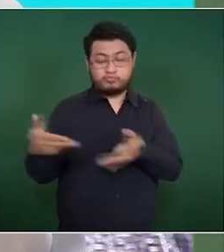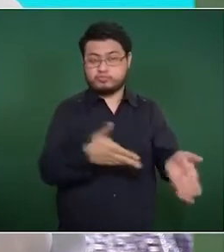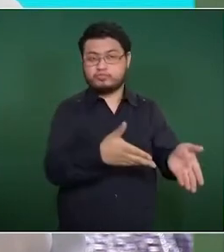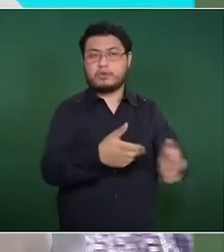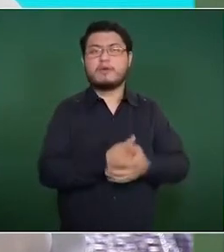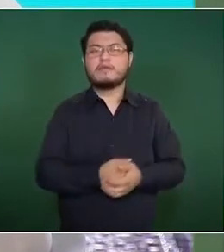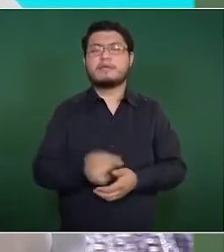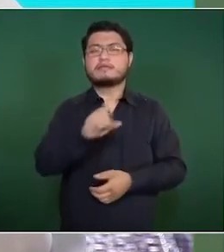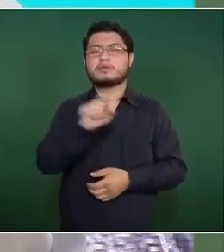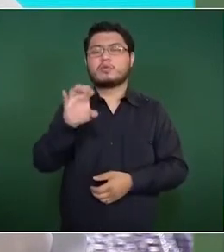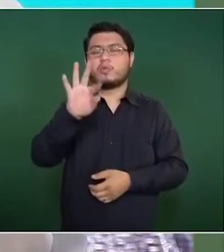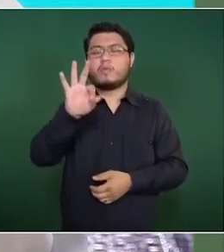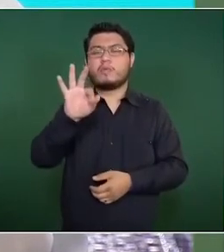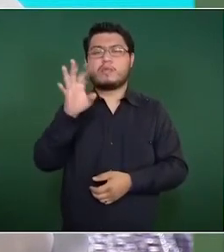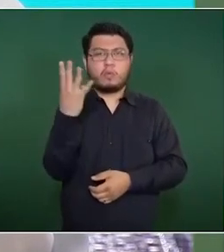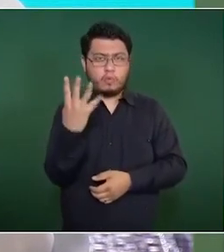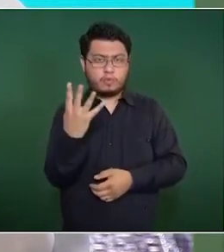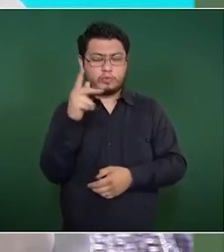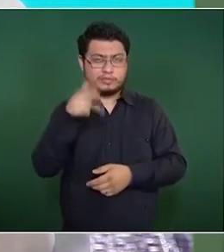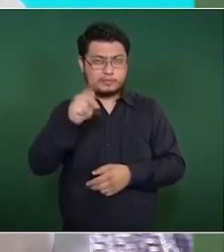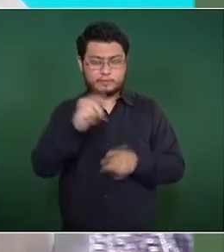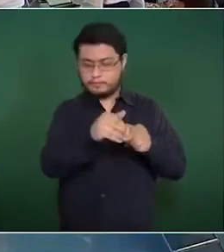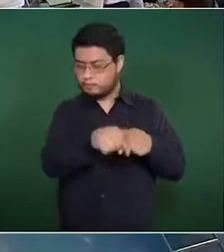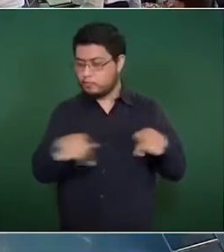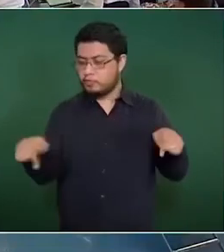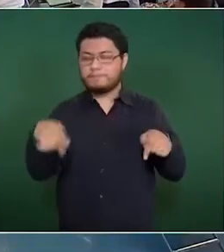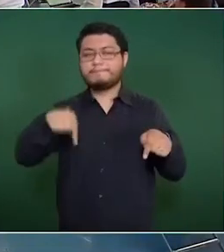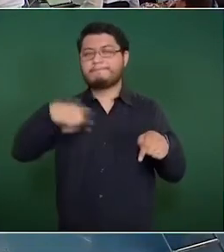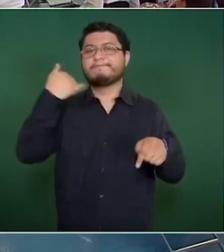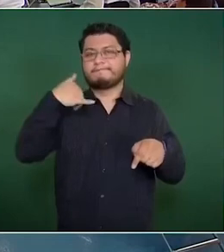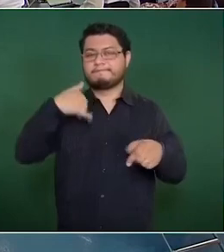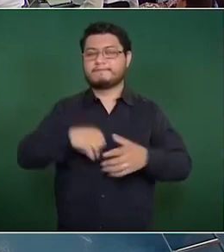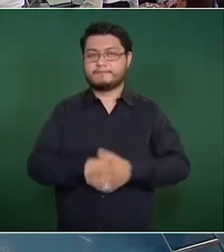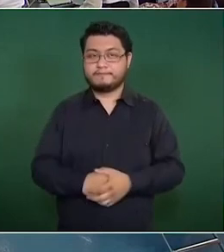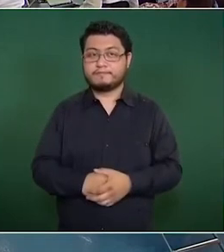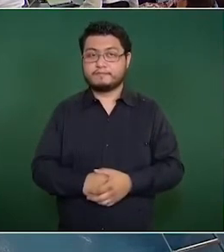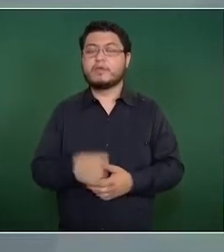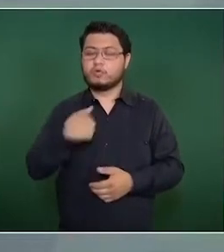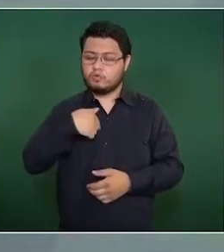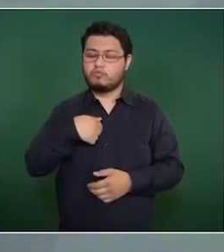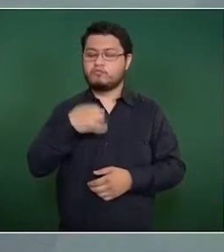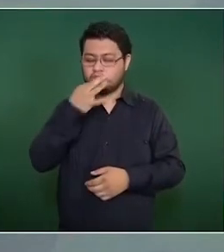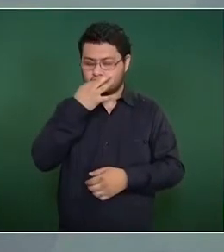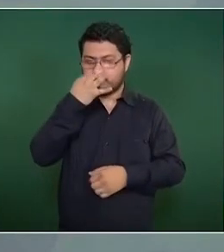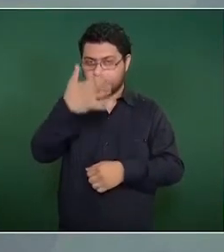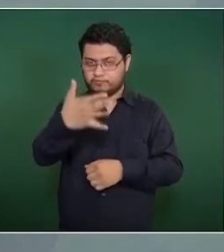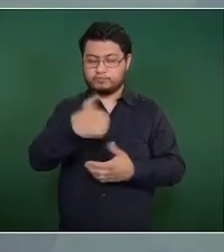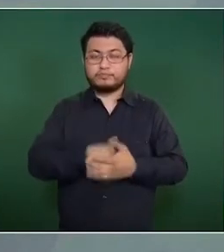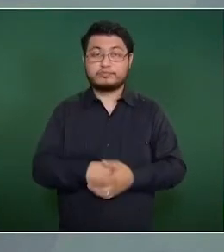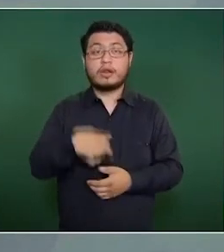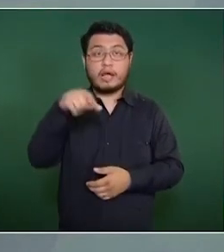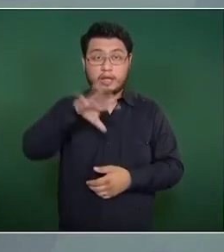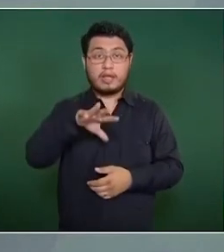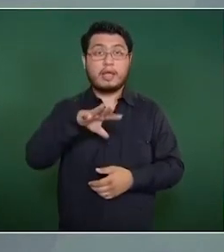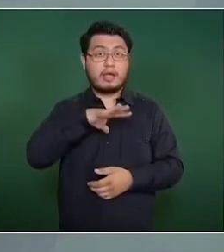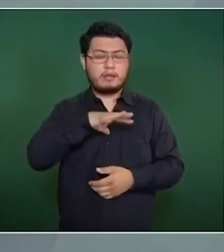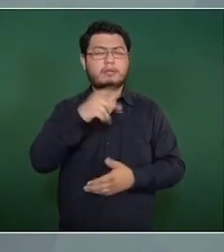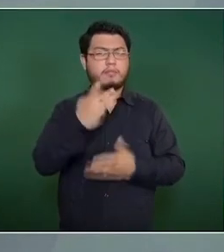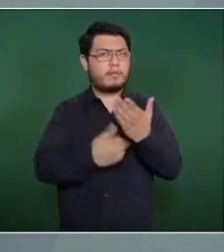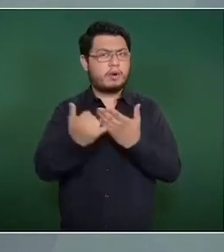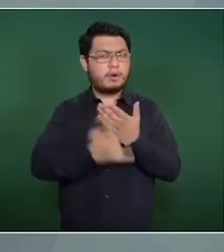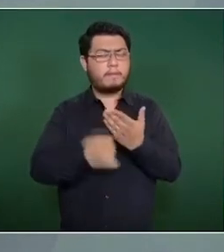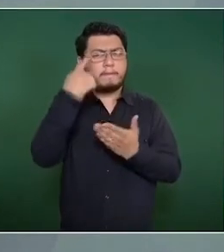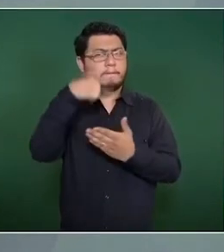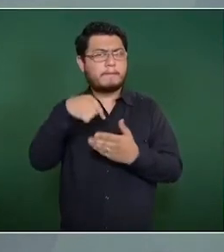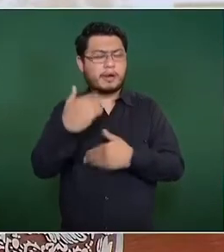kilómetros que corresponden al estado de Yucatán. Informo también que ya se trabaja en los proyectos para las construcciones